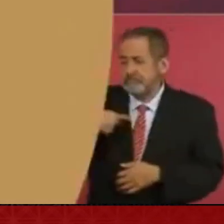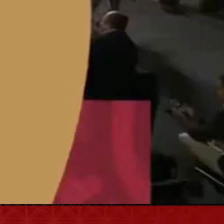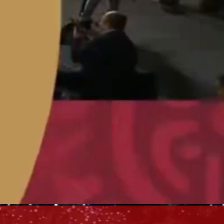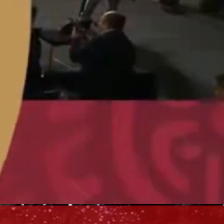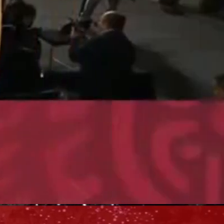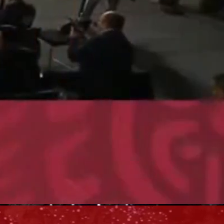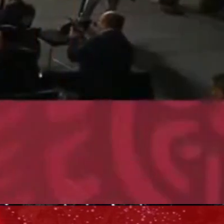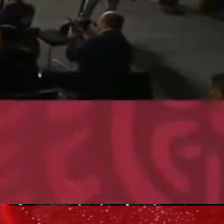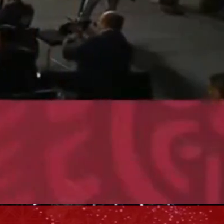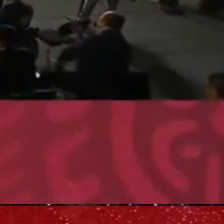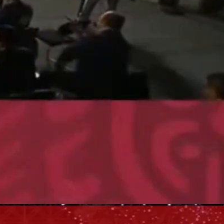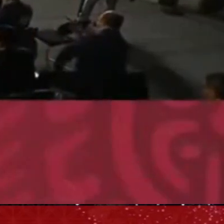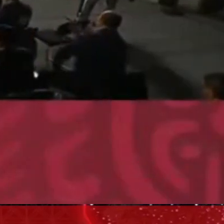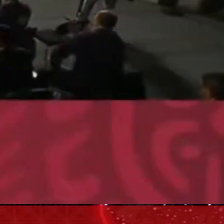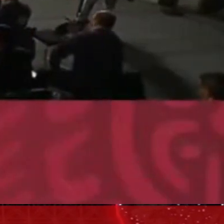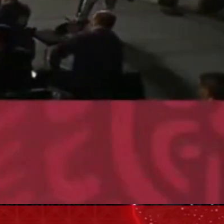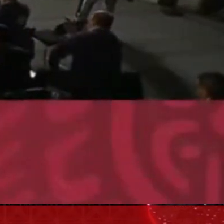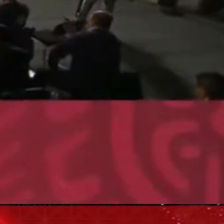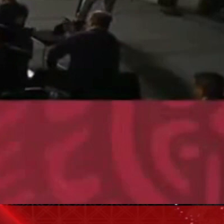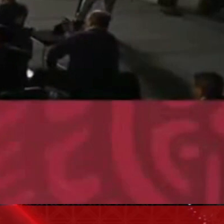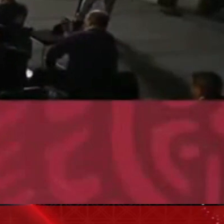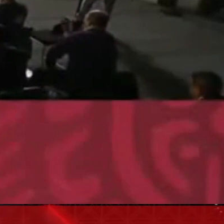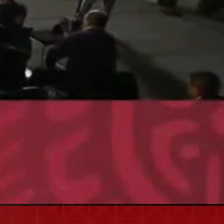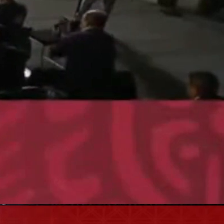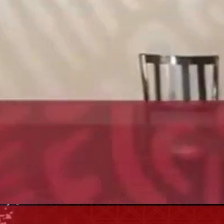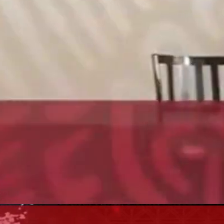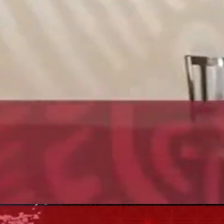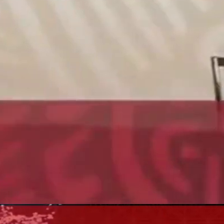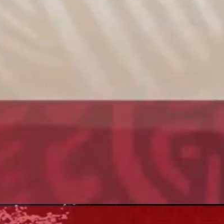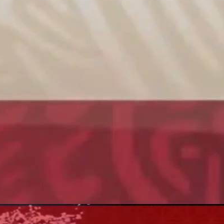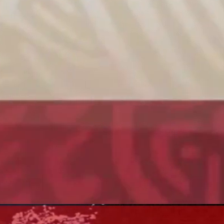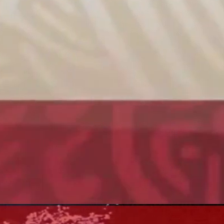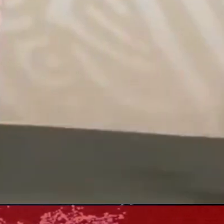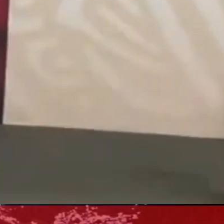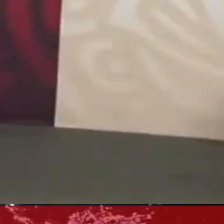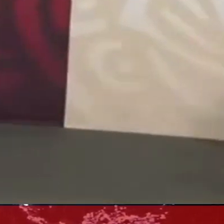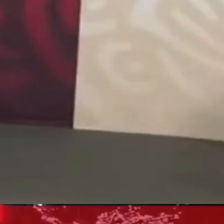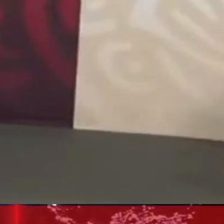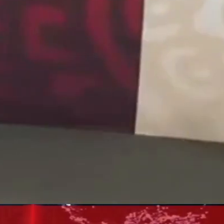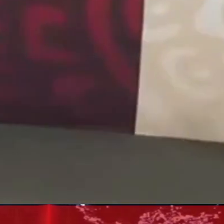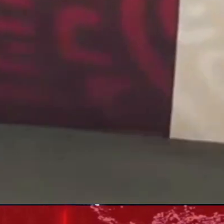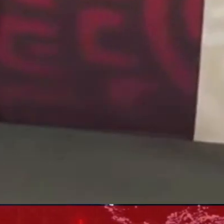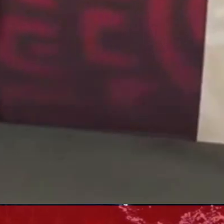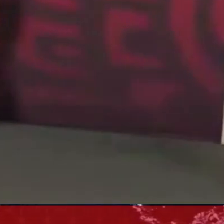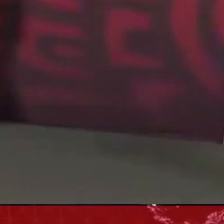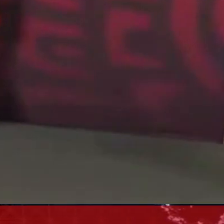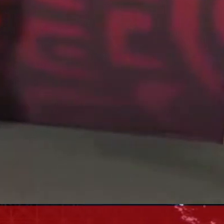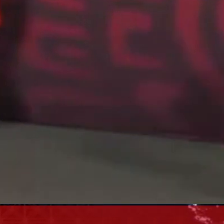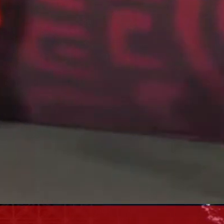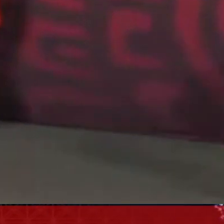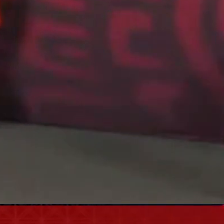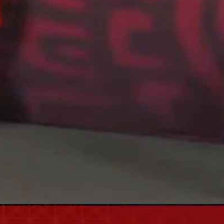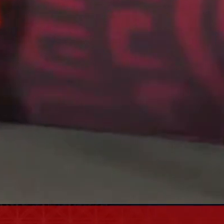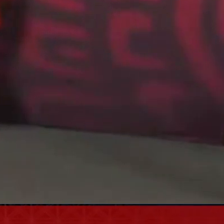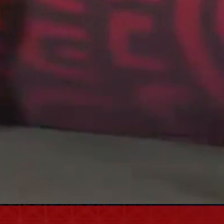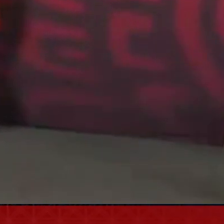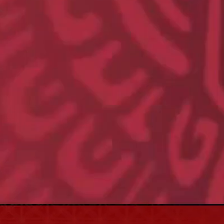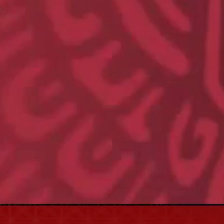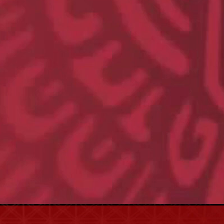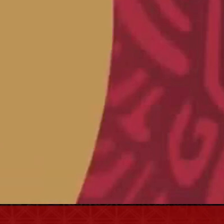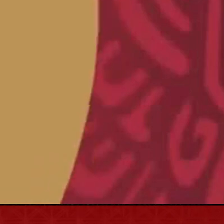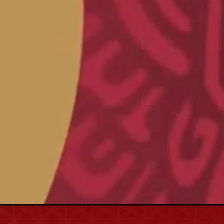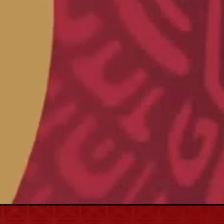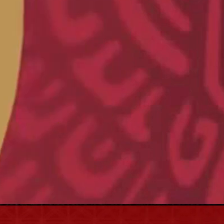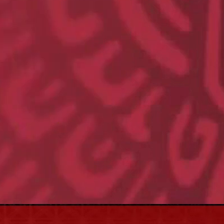El jefe del Ejecutivo felicitó a los legisladores por la aprobación del presupuesto para el siguiente año, con el que se